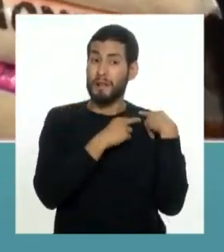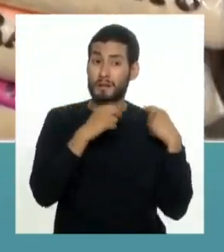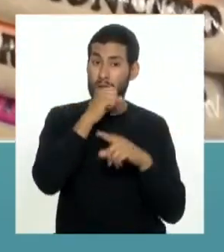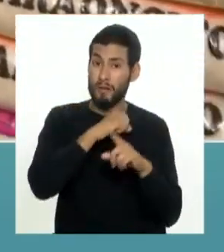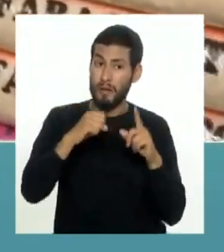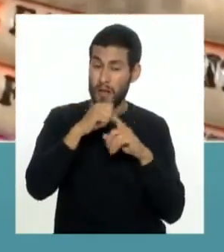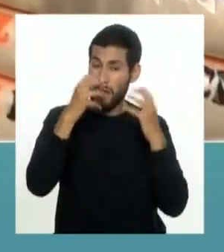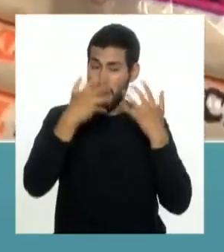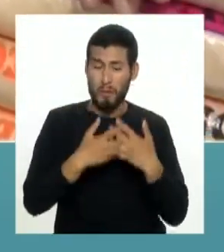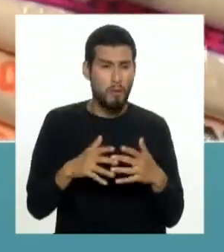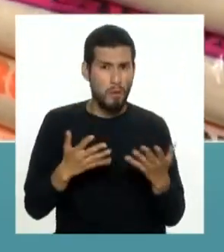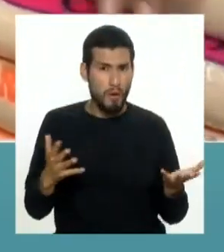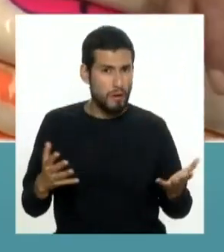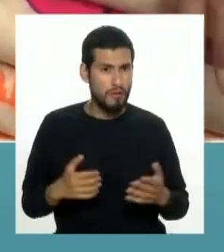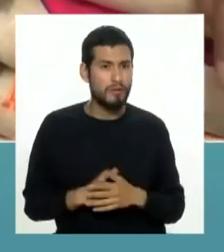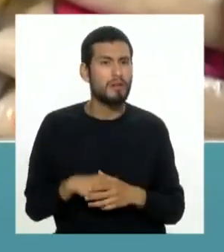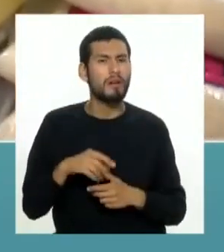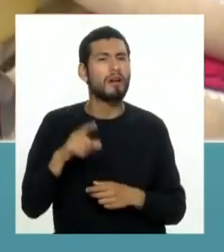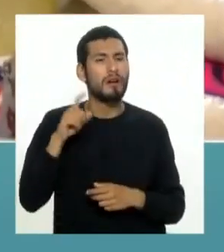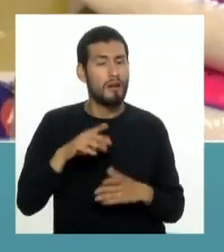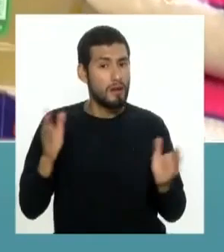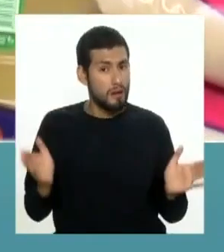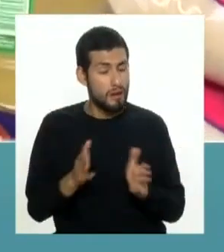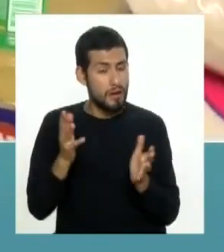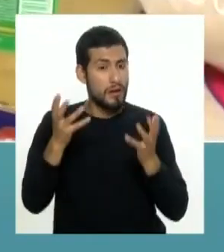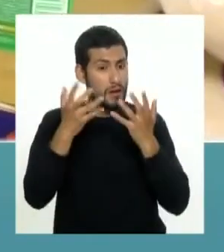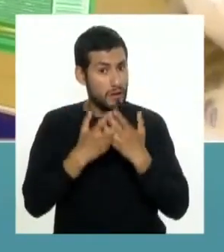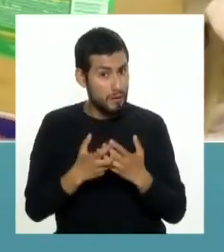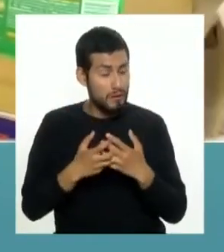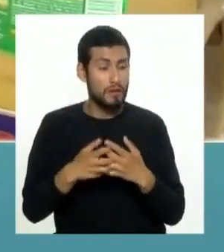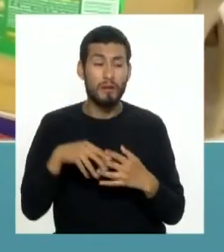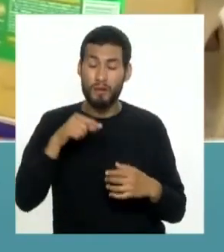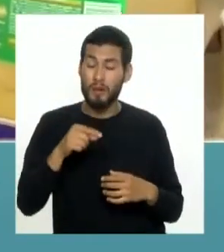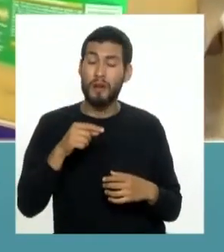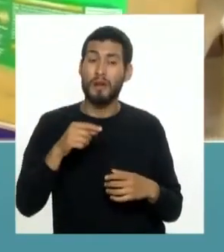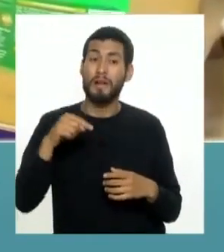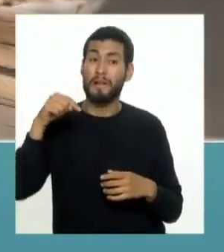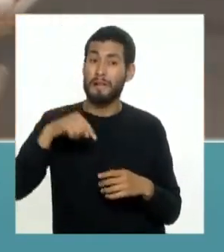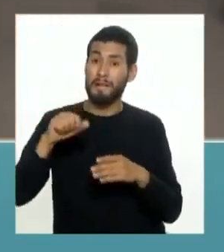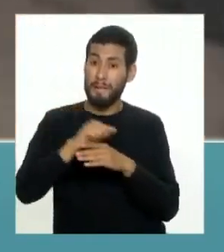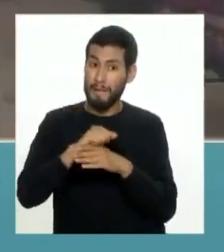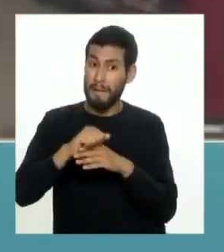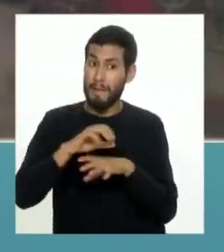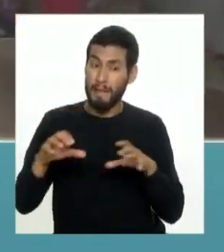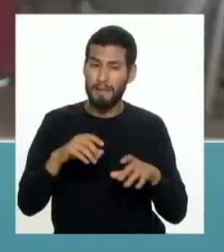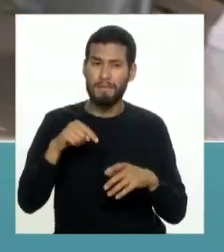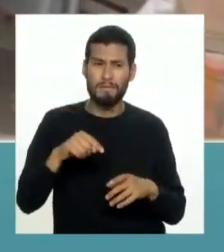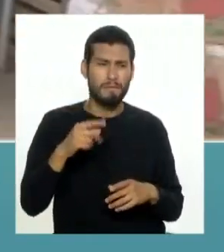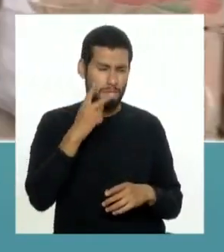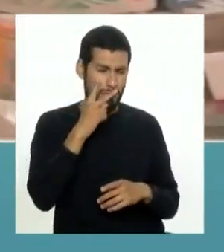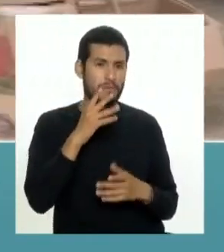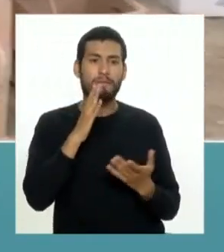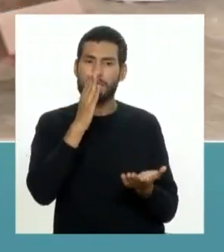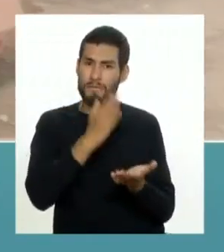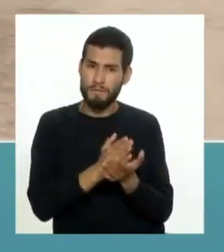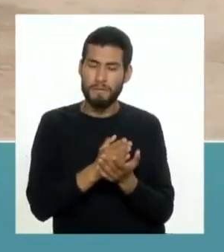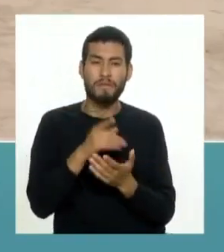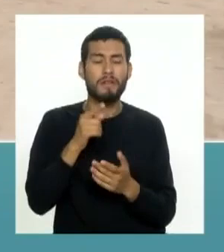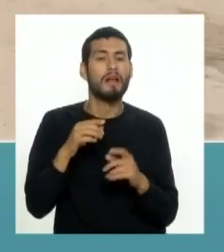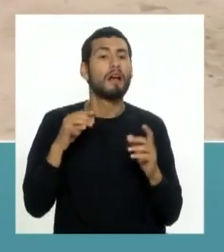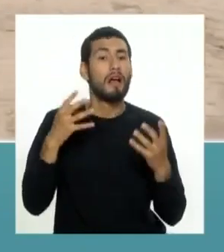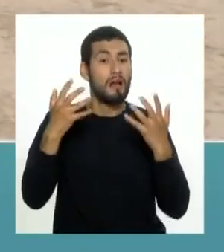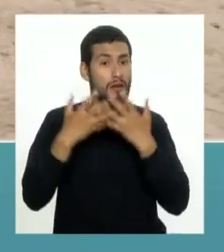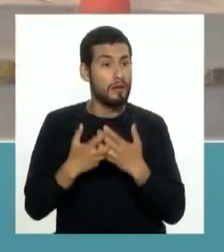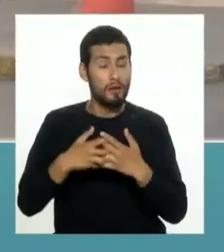social empresarial no existe entonces deberíamos exhortar a las empresas que están incurriendo en esta práctica a que cesen y decirles a las